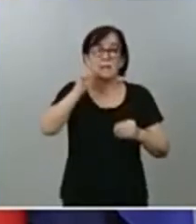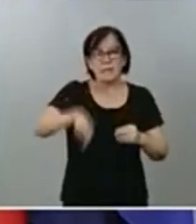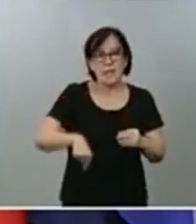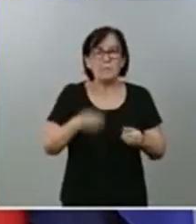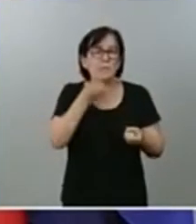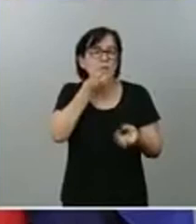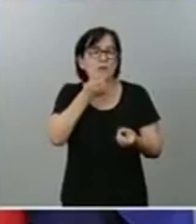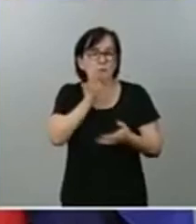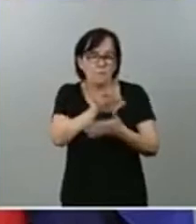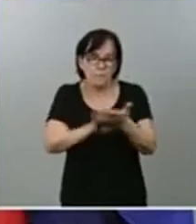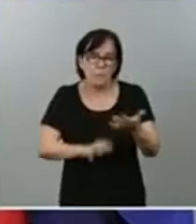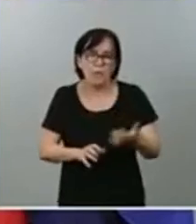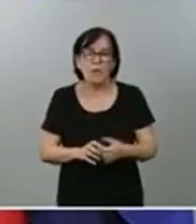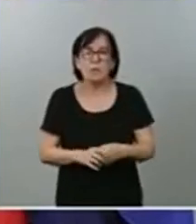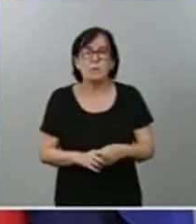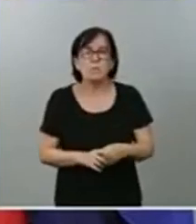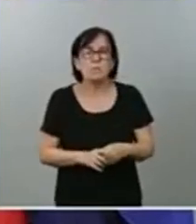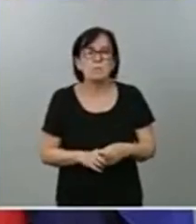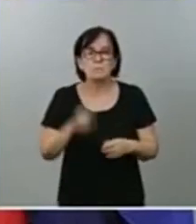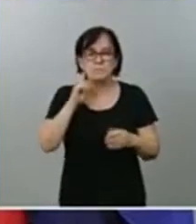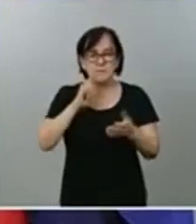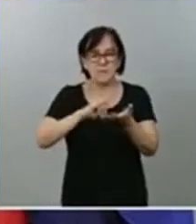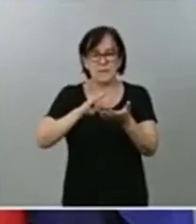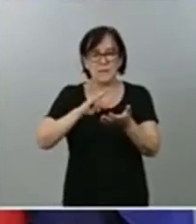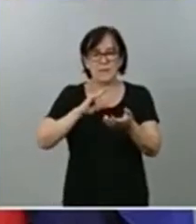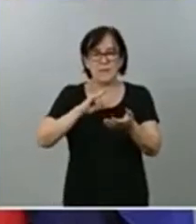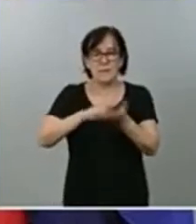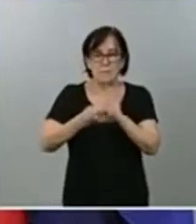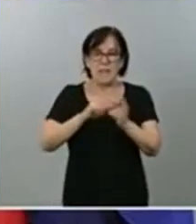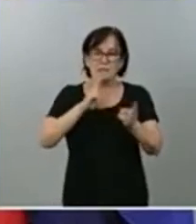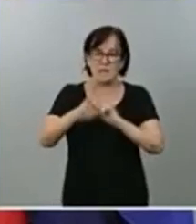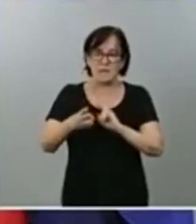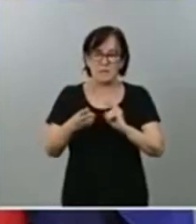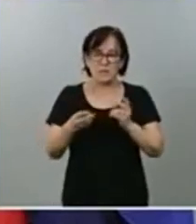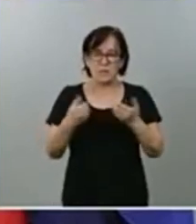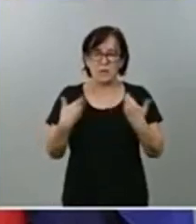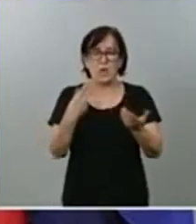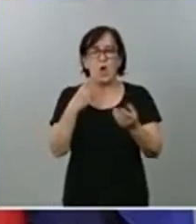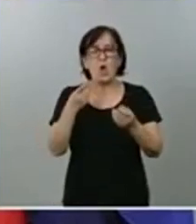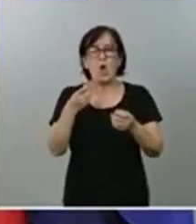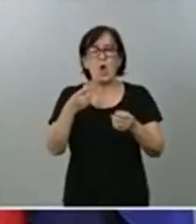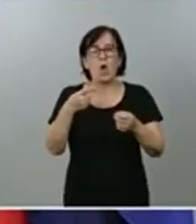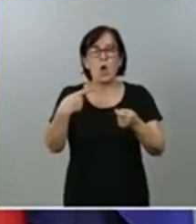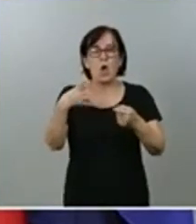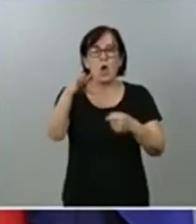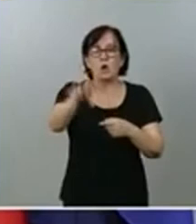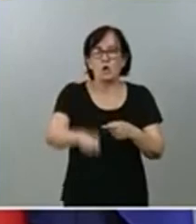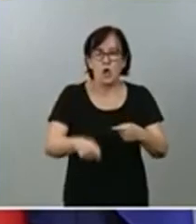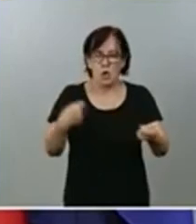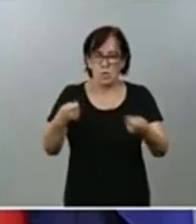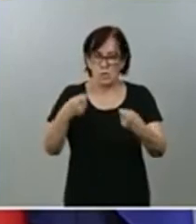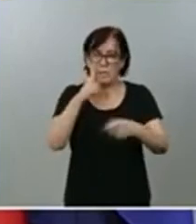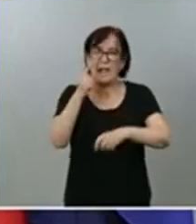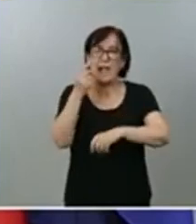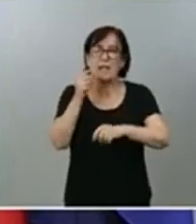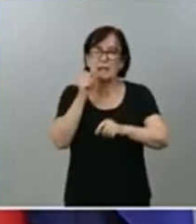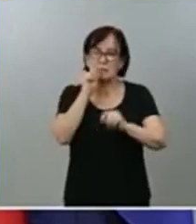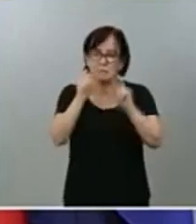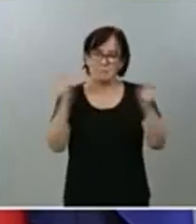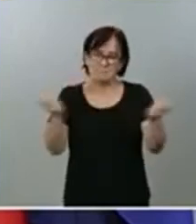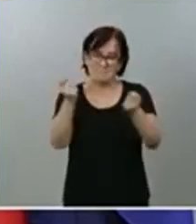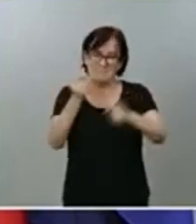este plan de respuesta temprana de una compra adicional para la campaña de vacunación de la gripe, con el objetivo de